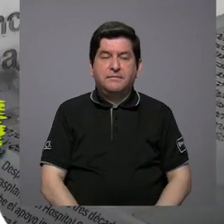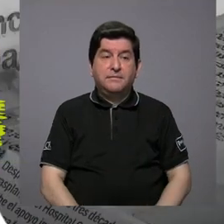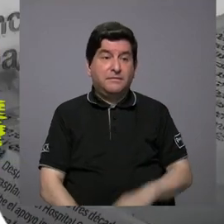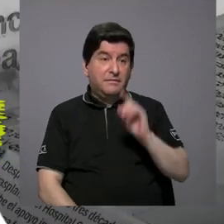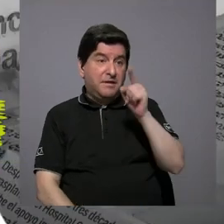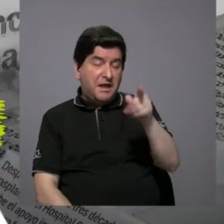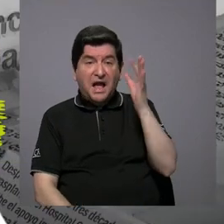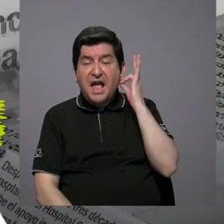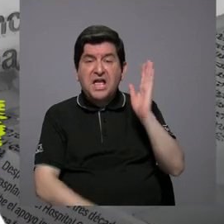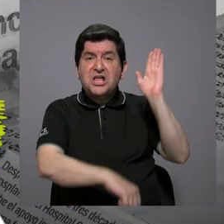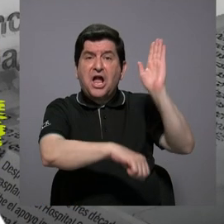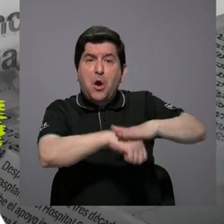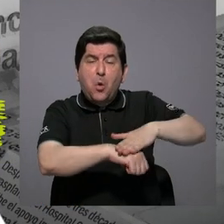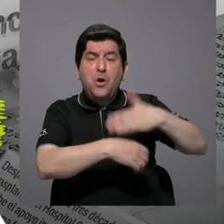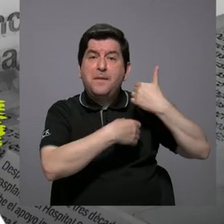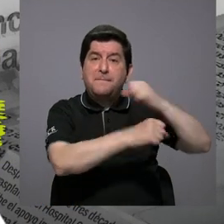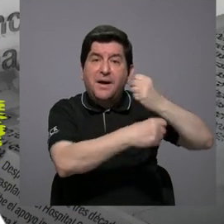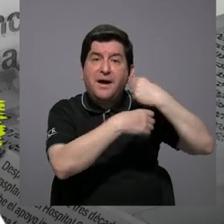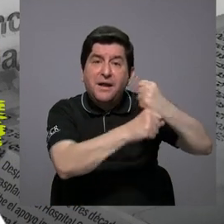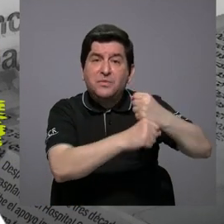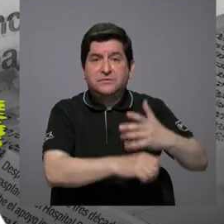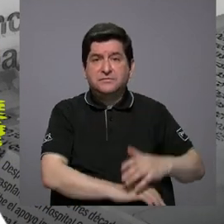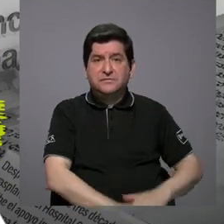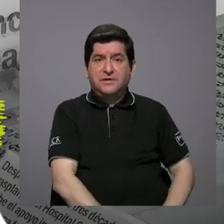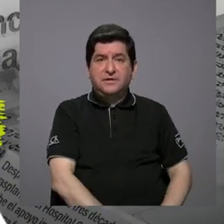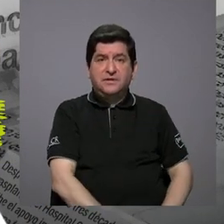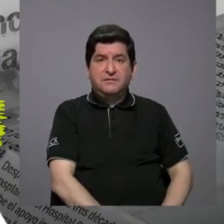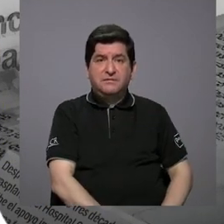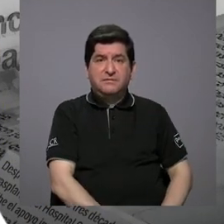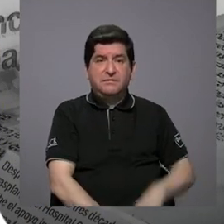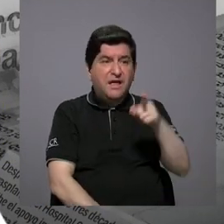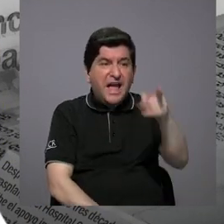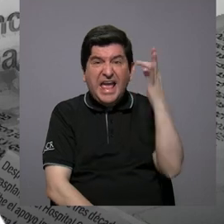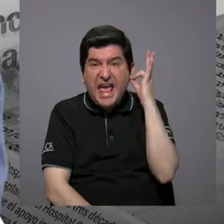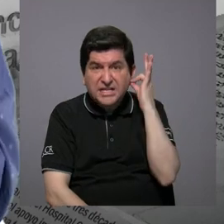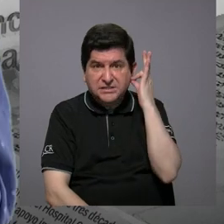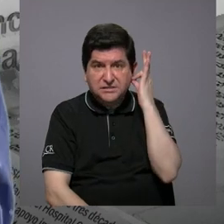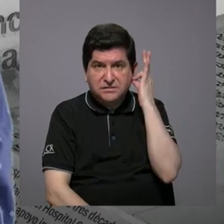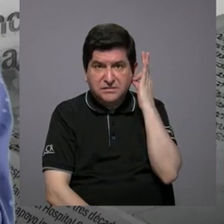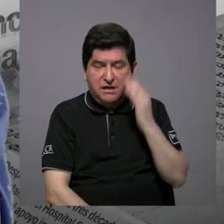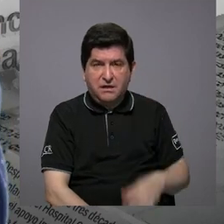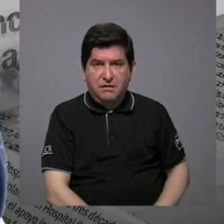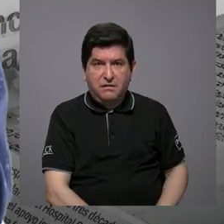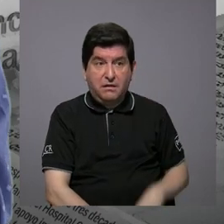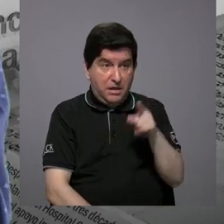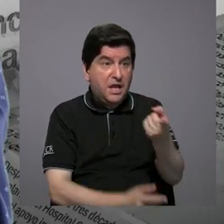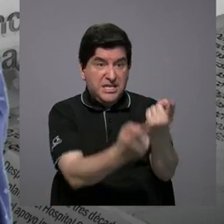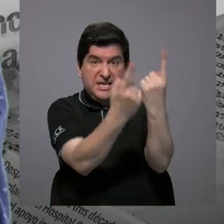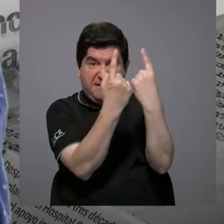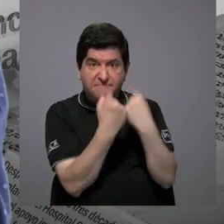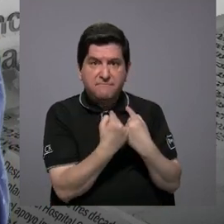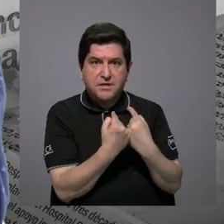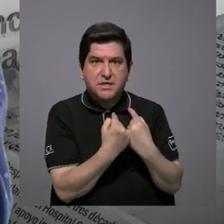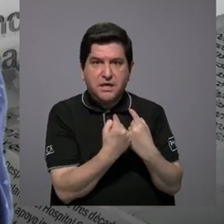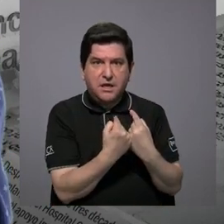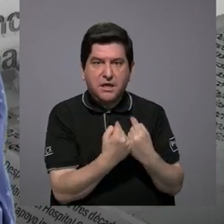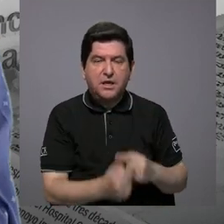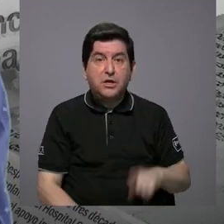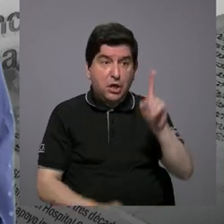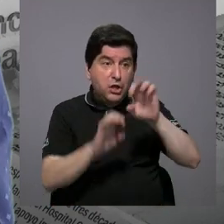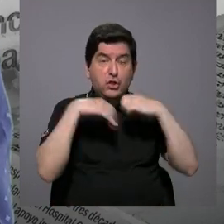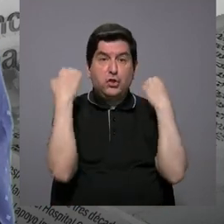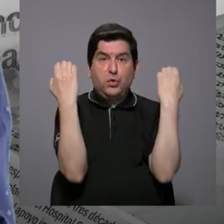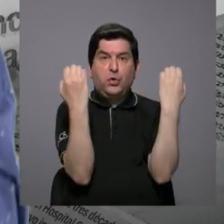ella le echa las culpas a las municipalidades. Ella, ella, viniendo de un